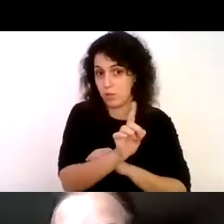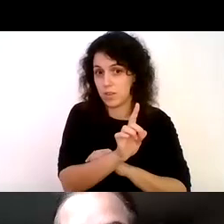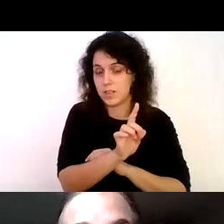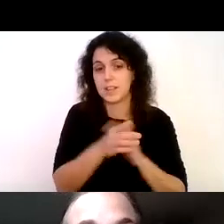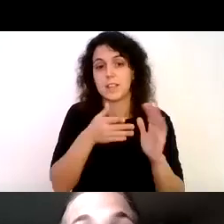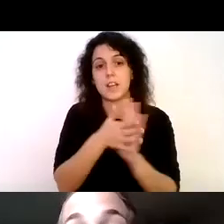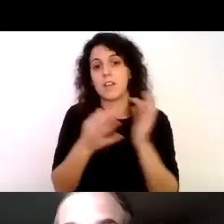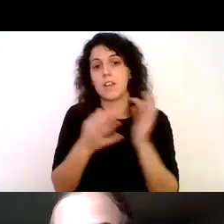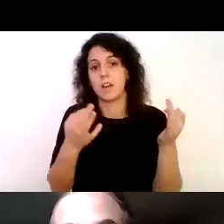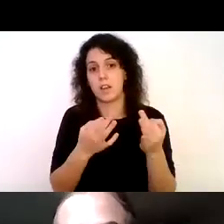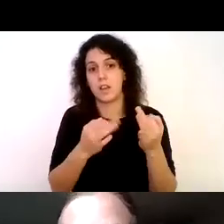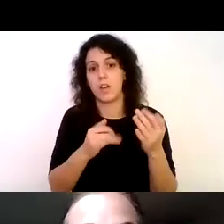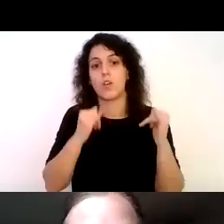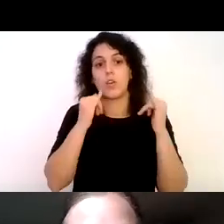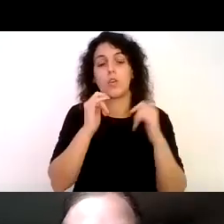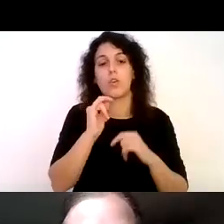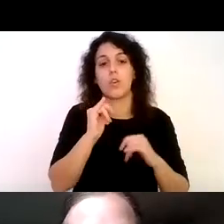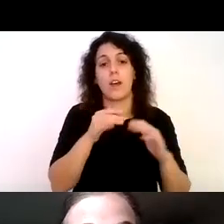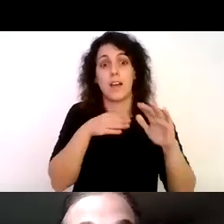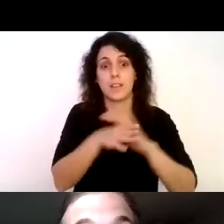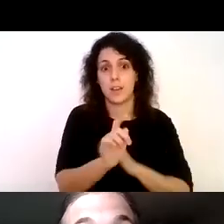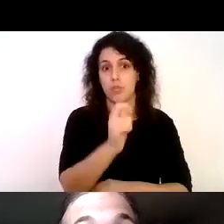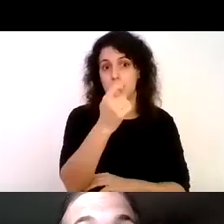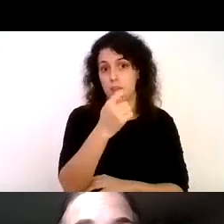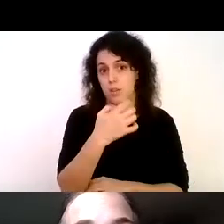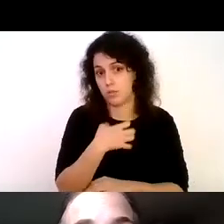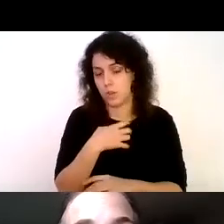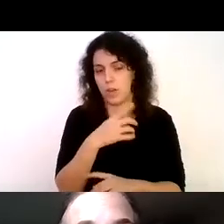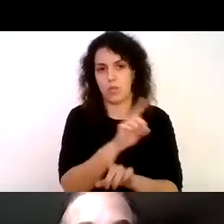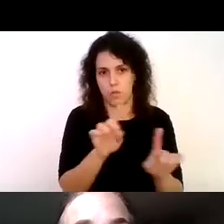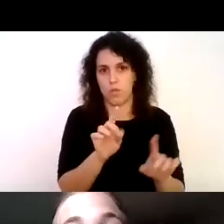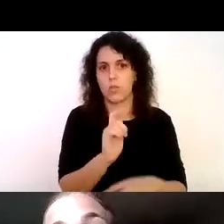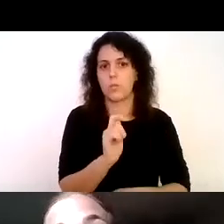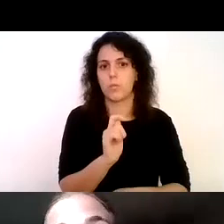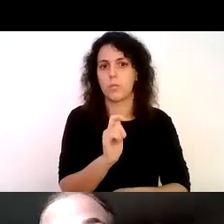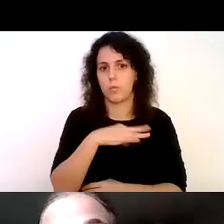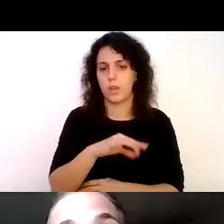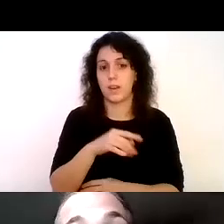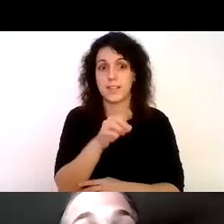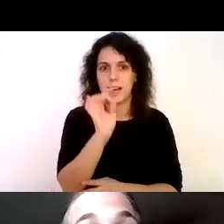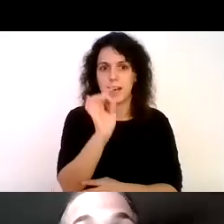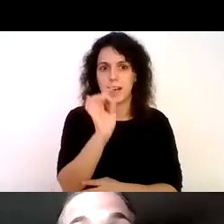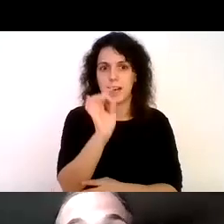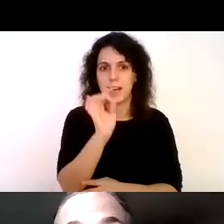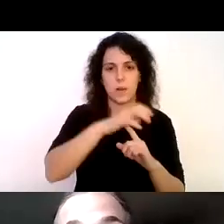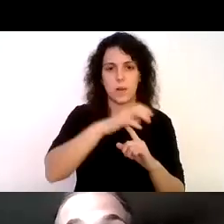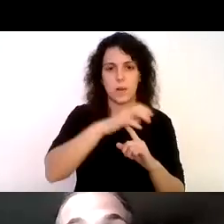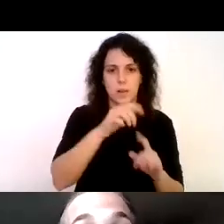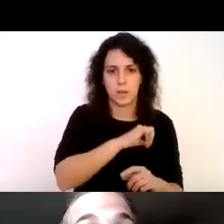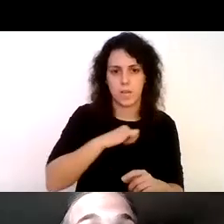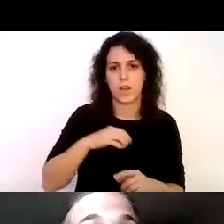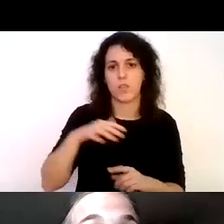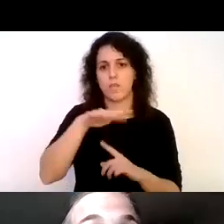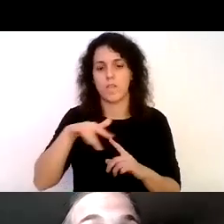puede lograr la accesibilidad entonces esa es un poco la idea entonces parques privados y valles del sector